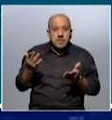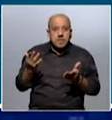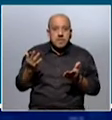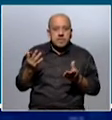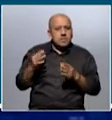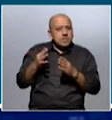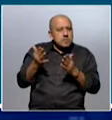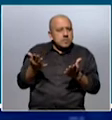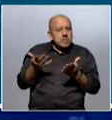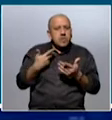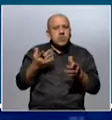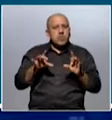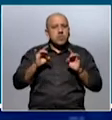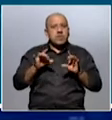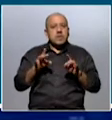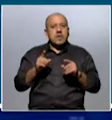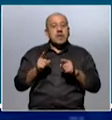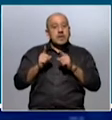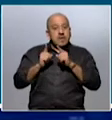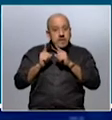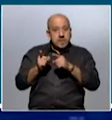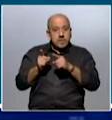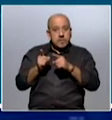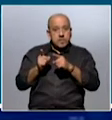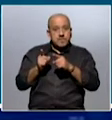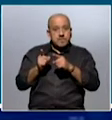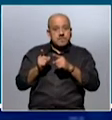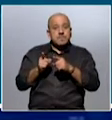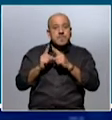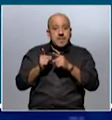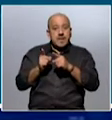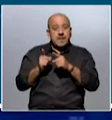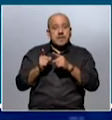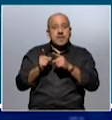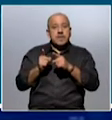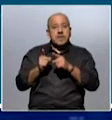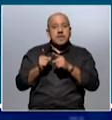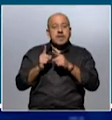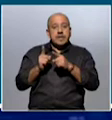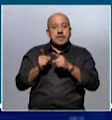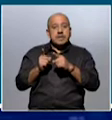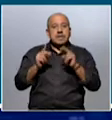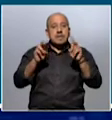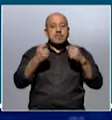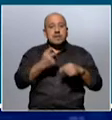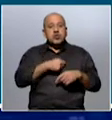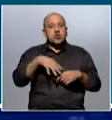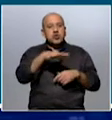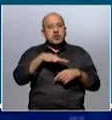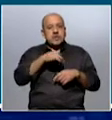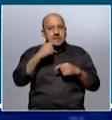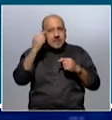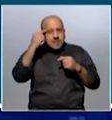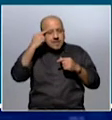Queda muy naturalizado eso, y eso también, ese lugar, ese posicionamiento, esa construcción social que se hace de las